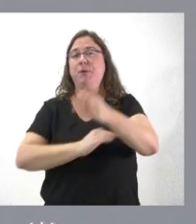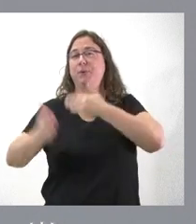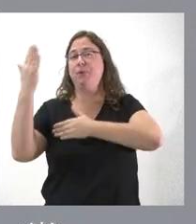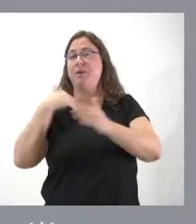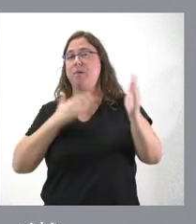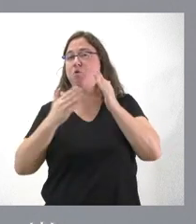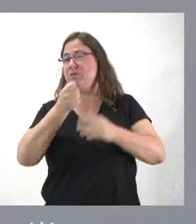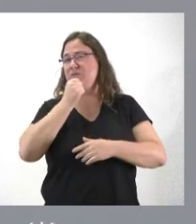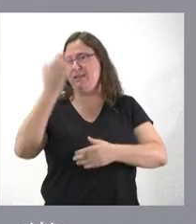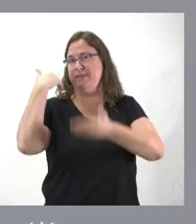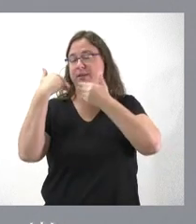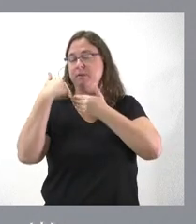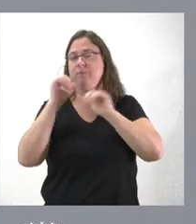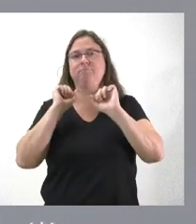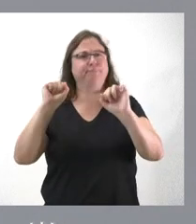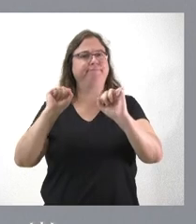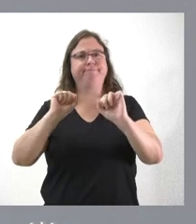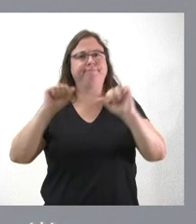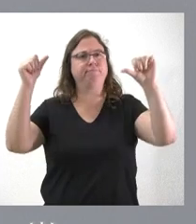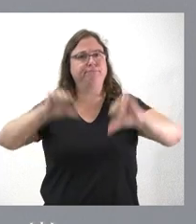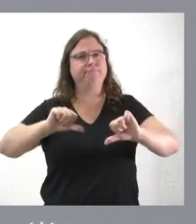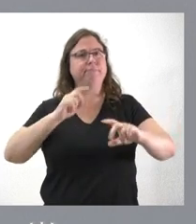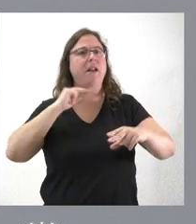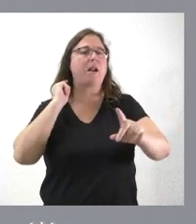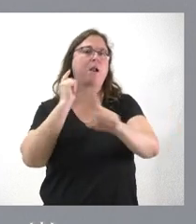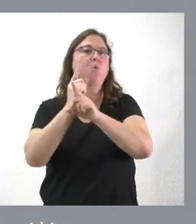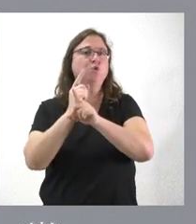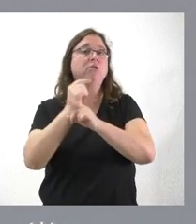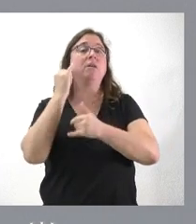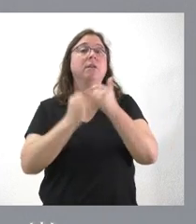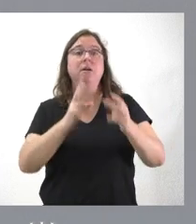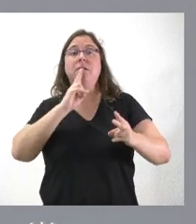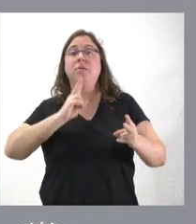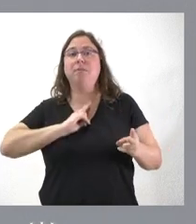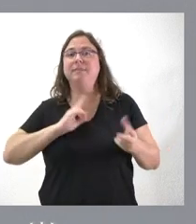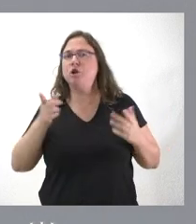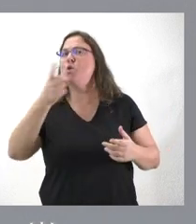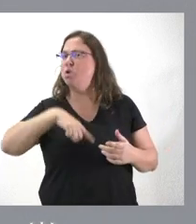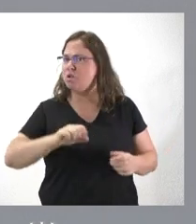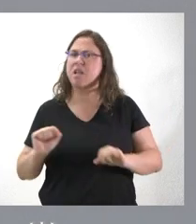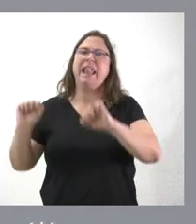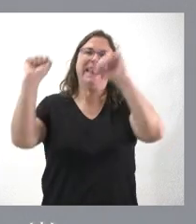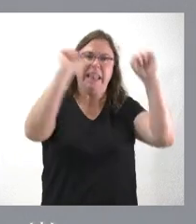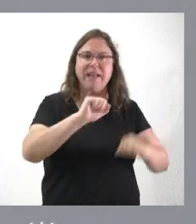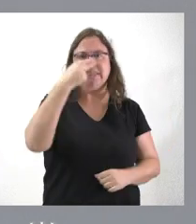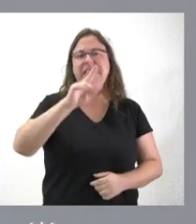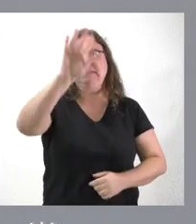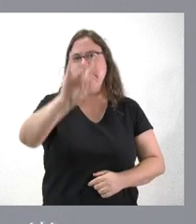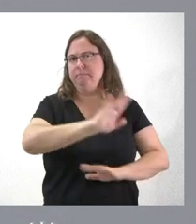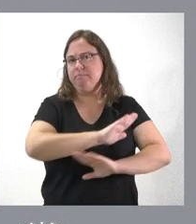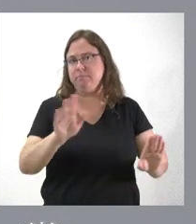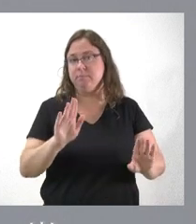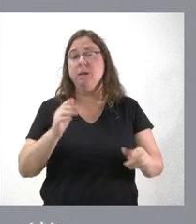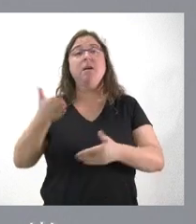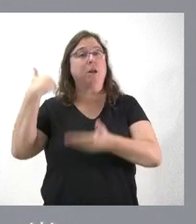un Gobierno socialista, impidió que este recurso se pudiera hacer. Y, por tanto, ante la respuesta, ¿nosotros vamos a defender los entes de Castilla y León? Sí. ¿Lo hemos hecho